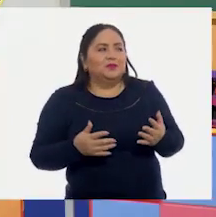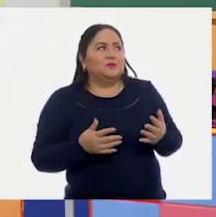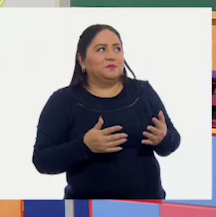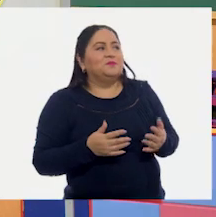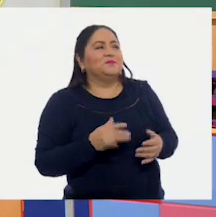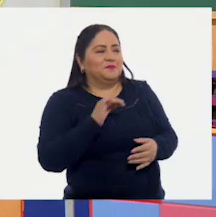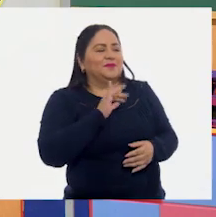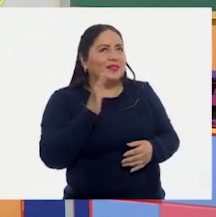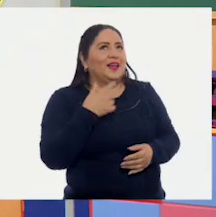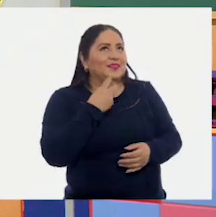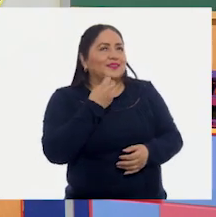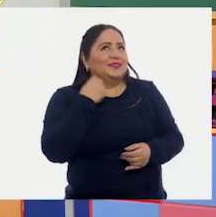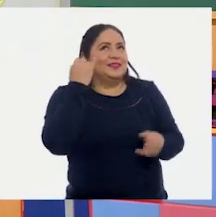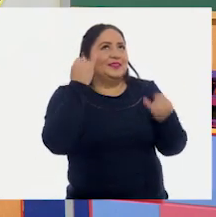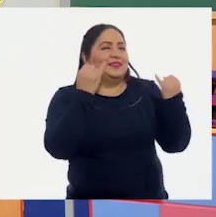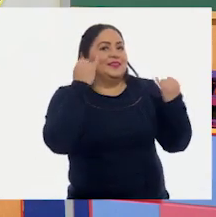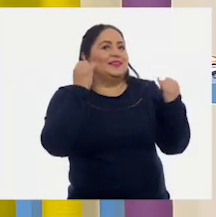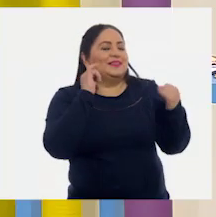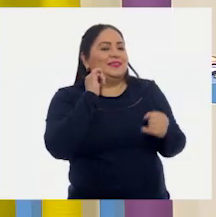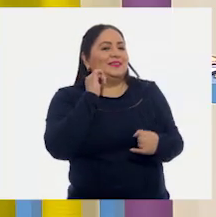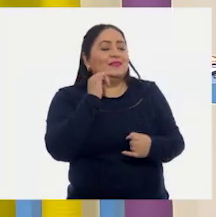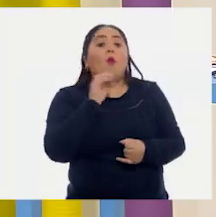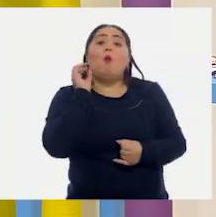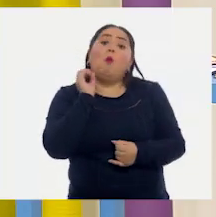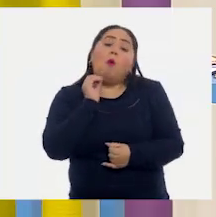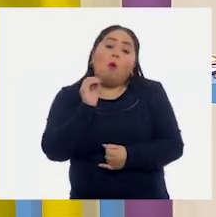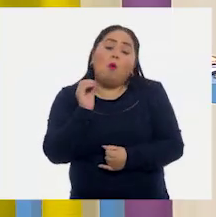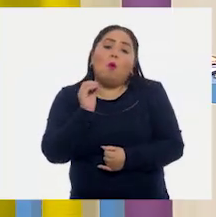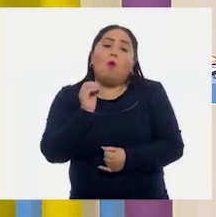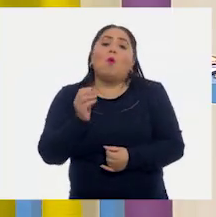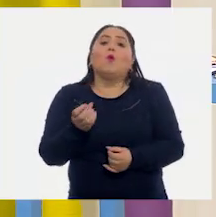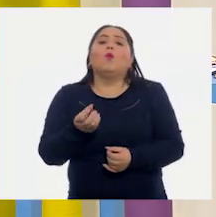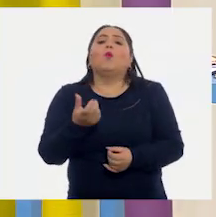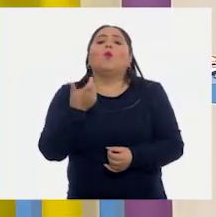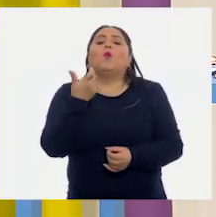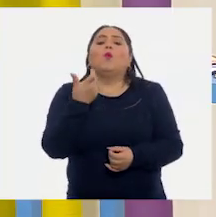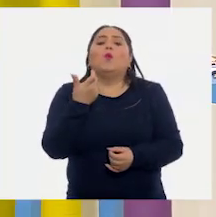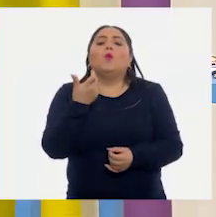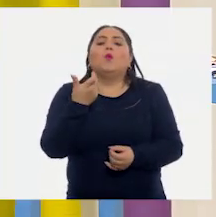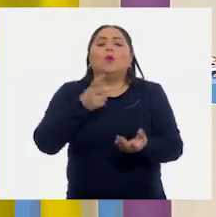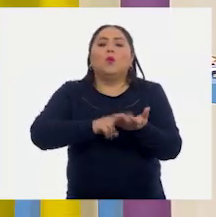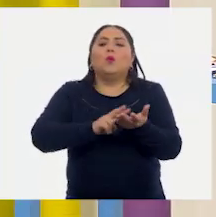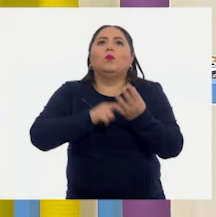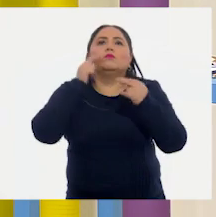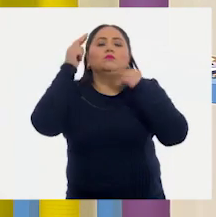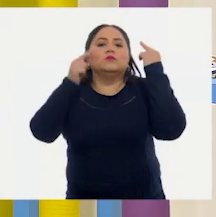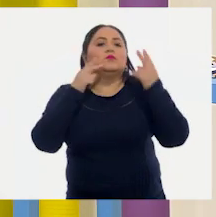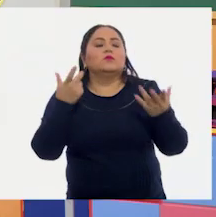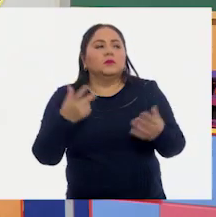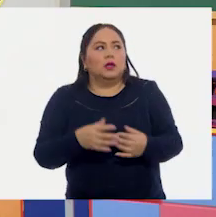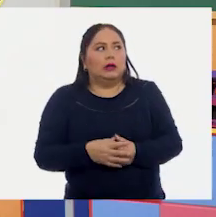Ya me la estoy imaginando. O... ¿Cuánto costaría una nube?